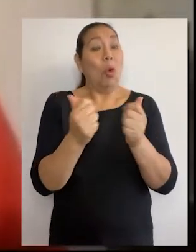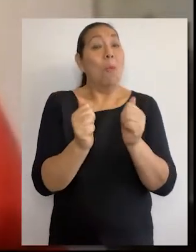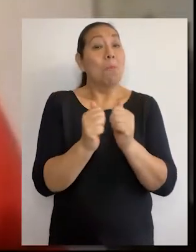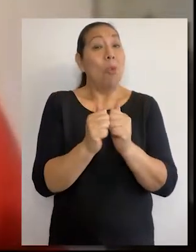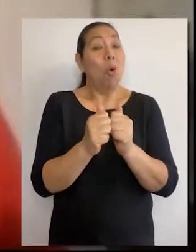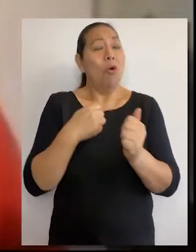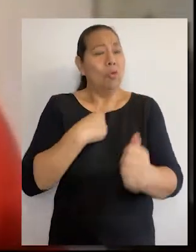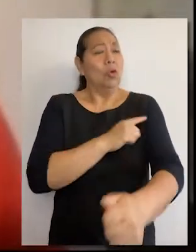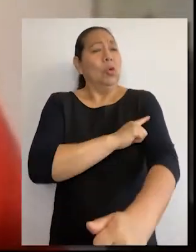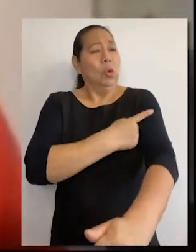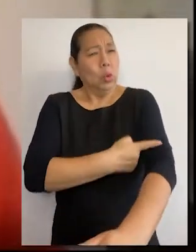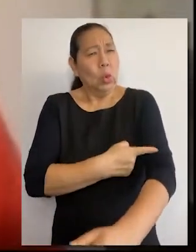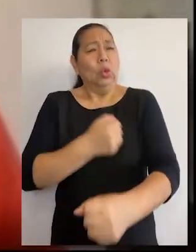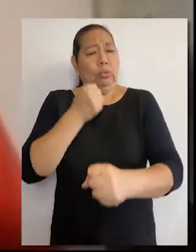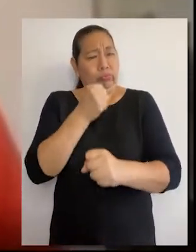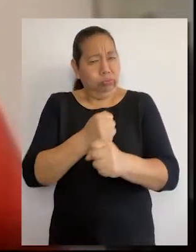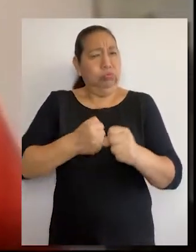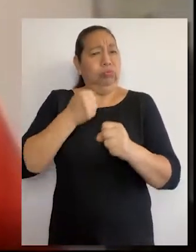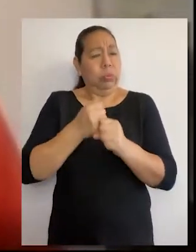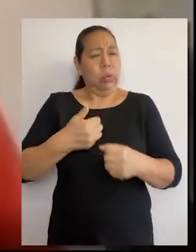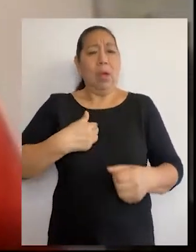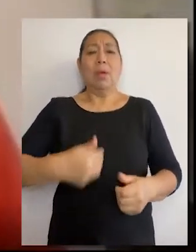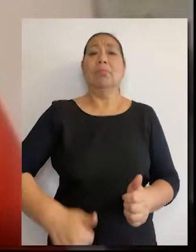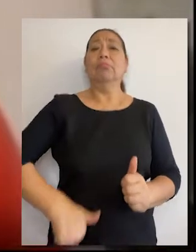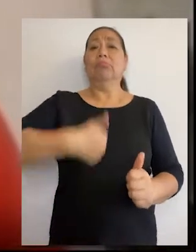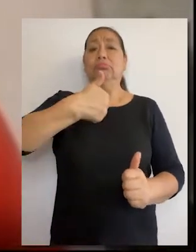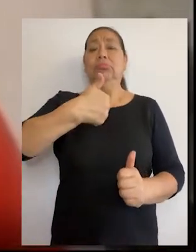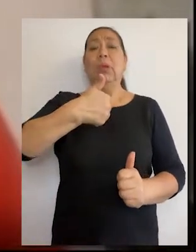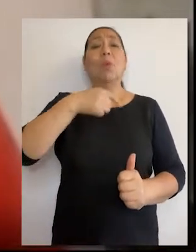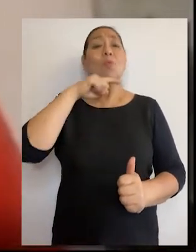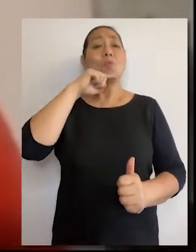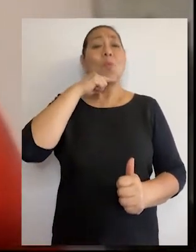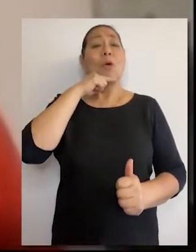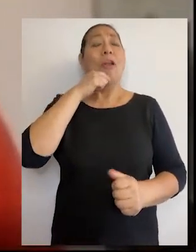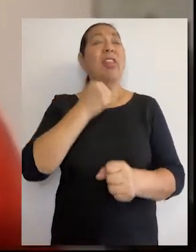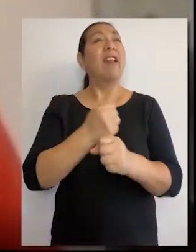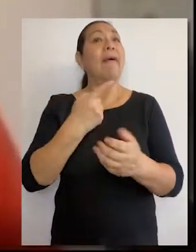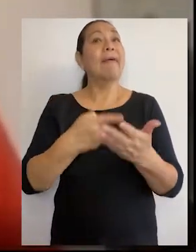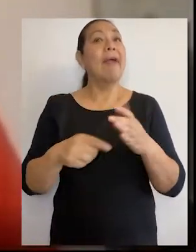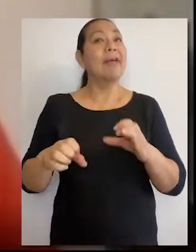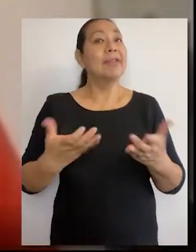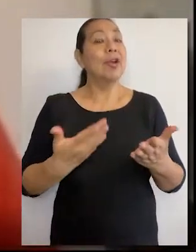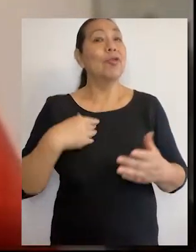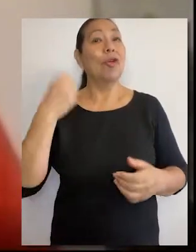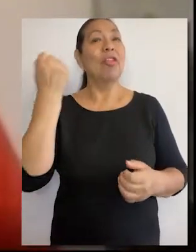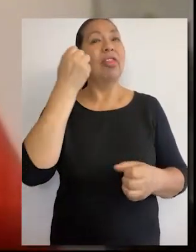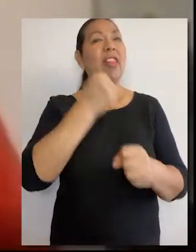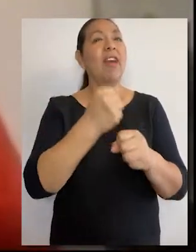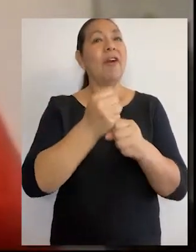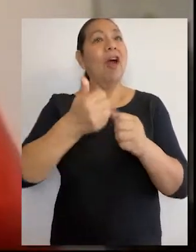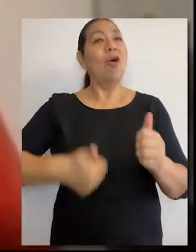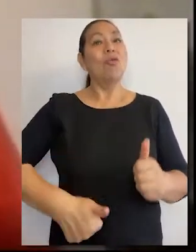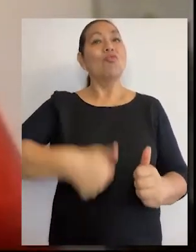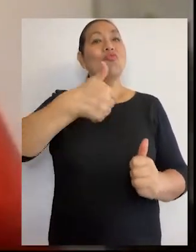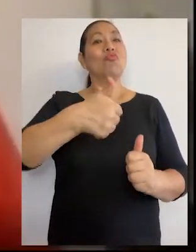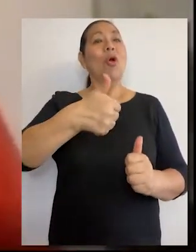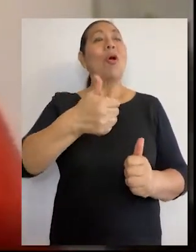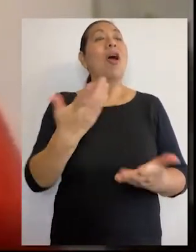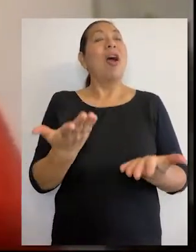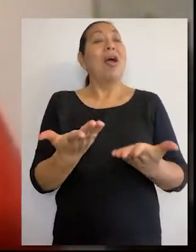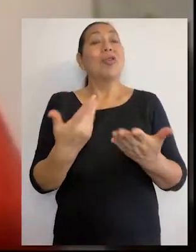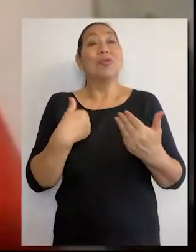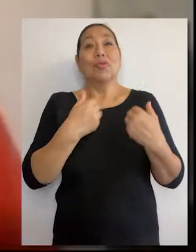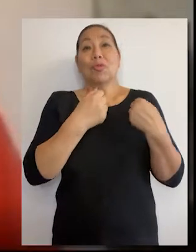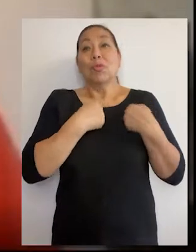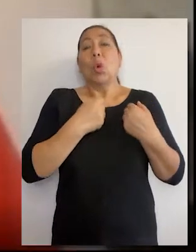nuestro esfuerzo, llegar a posiciones de poder y la pregunta es ¿qué hacer con ese poder? ¿Qué hacer con el poder